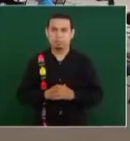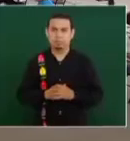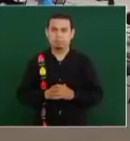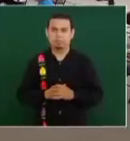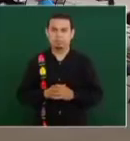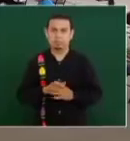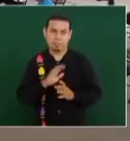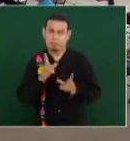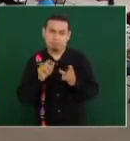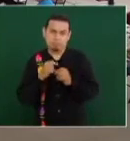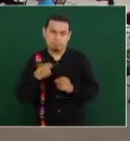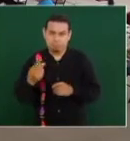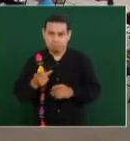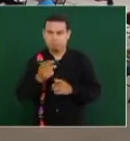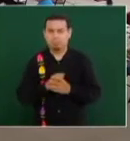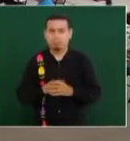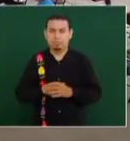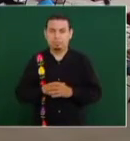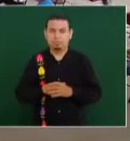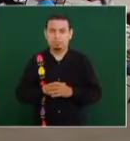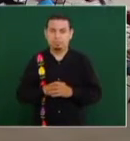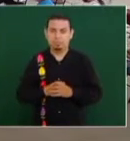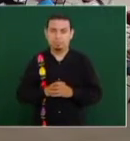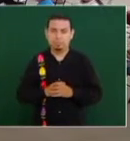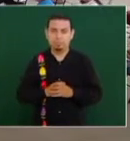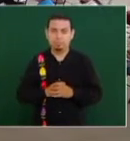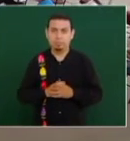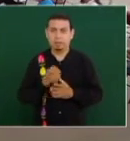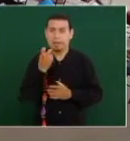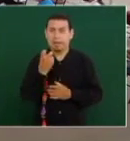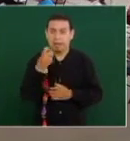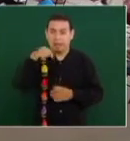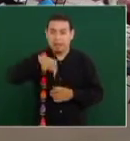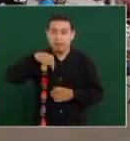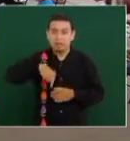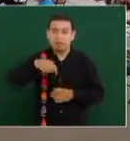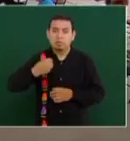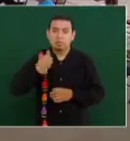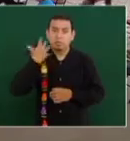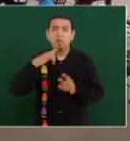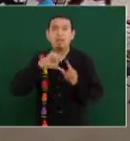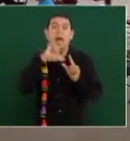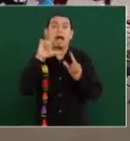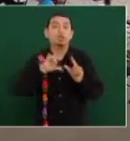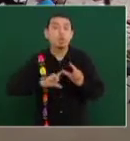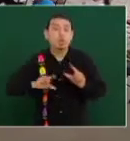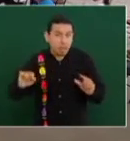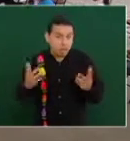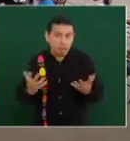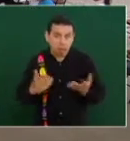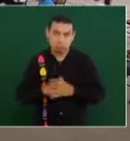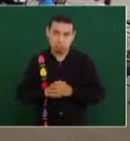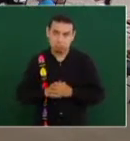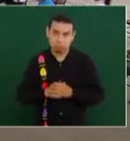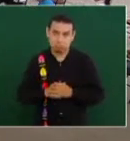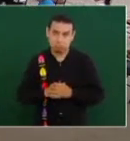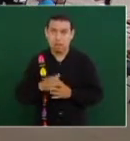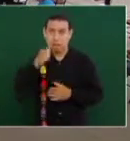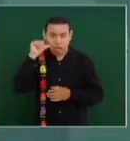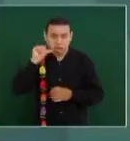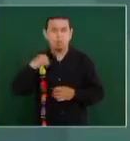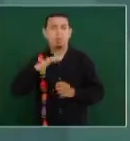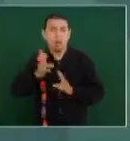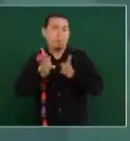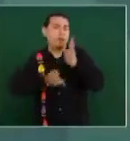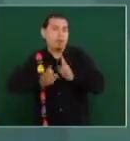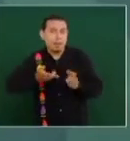Esta es una conferencia nacional. Ya ayer tratamos